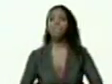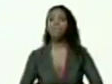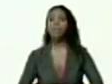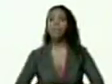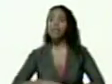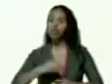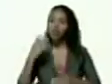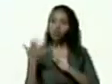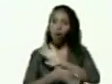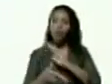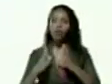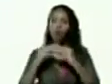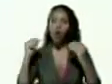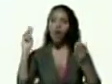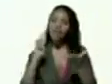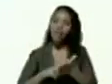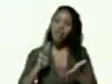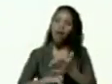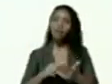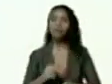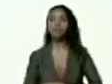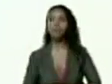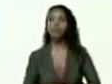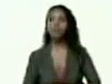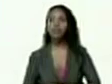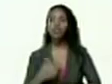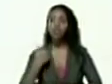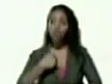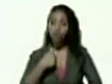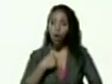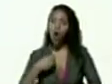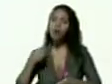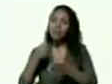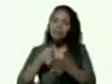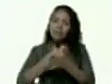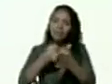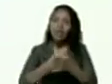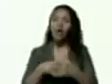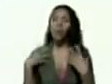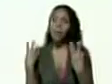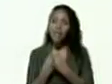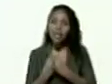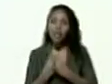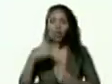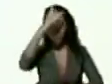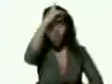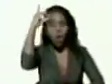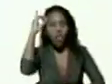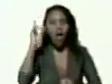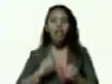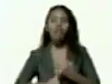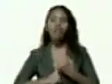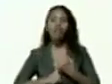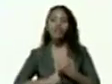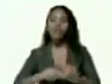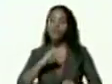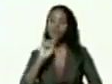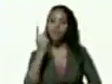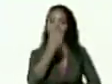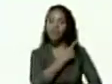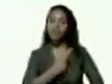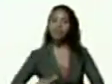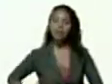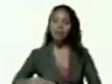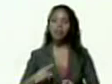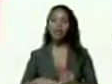por eso insisto tanto compañero Diosdado Cabello primer vicepresidente y a la dirección nacional